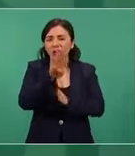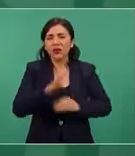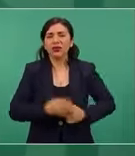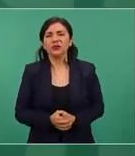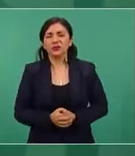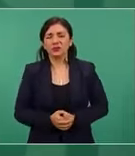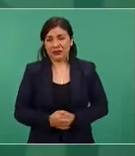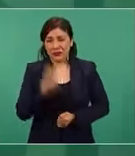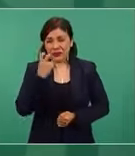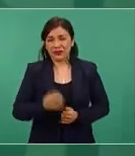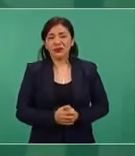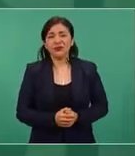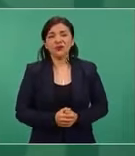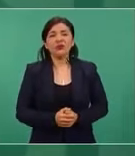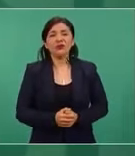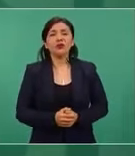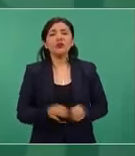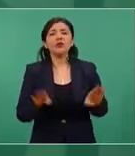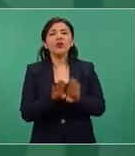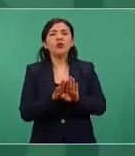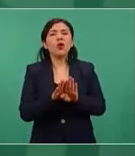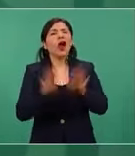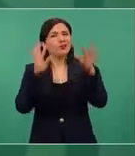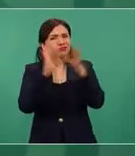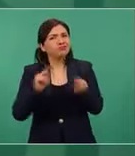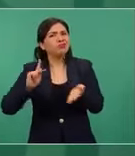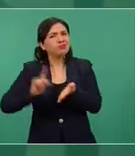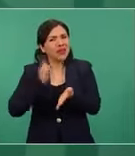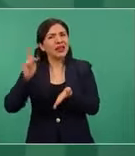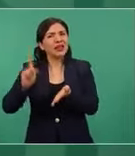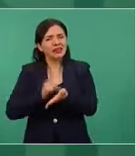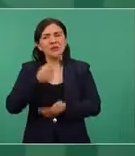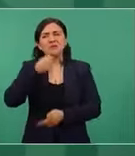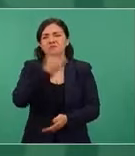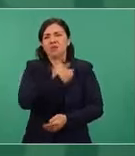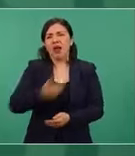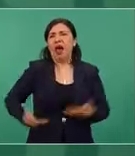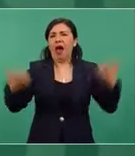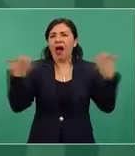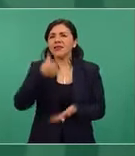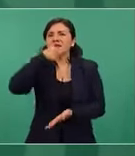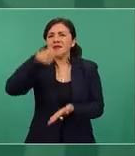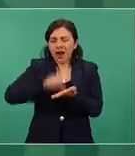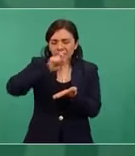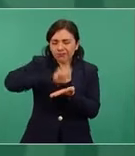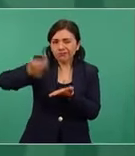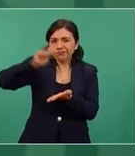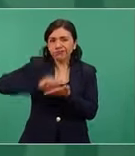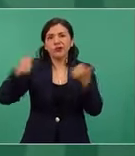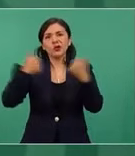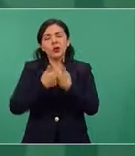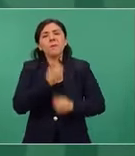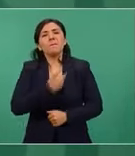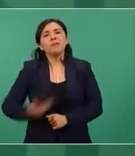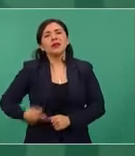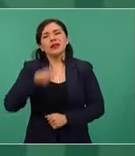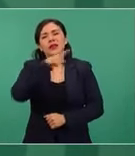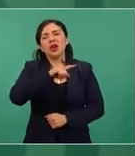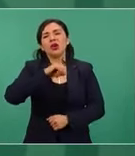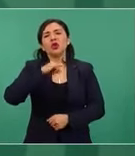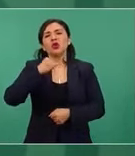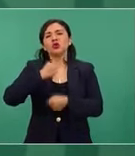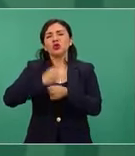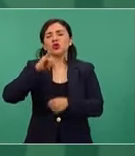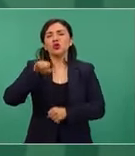El tema de la migración y el desarrollo, lo que ha venido insistiendo el presidente en sus cartas al presidente Biden. La